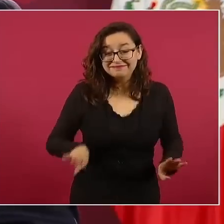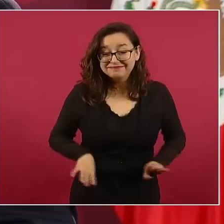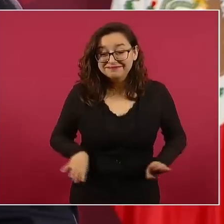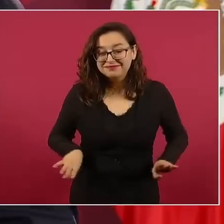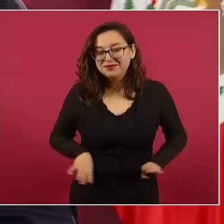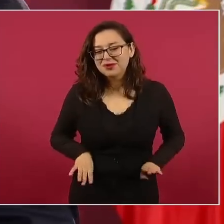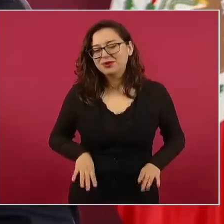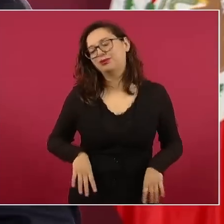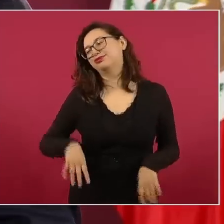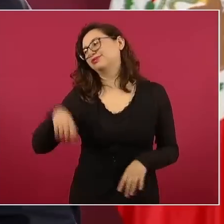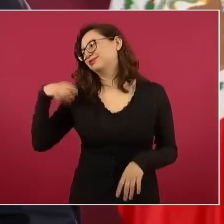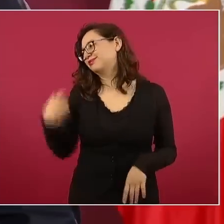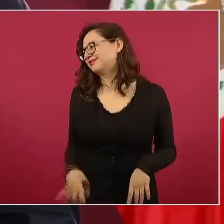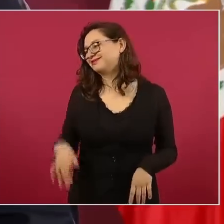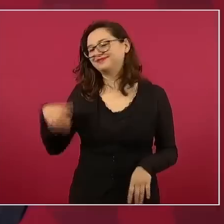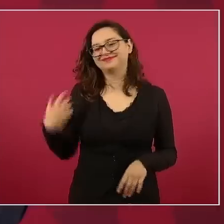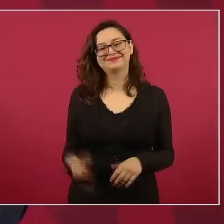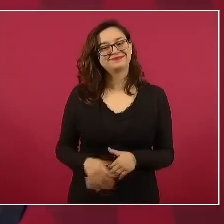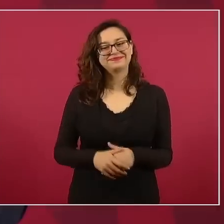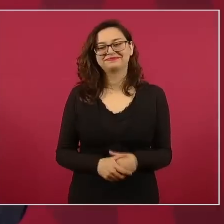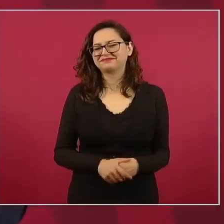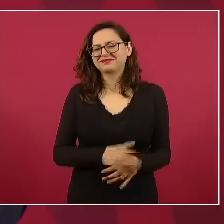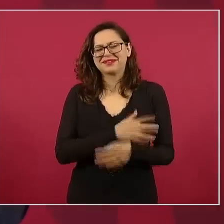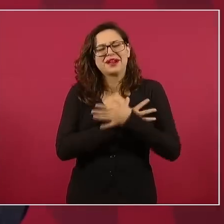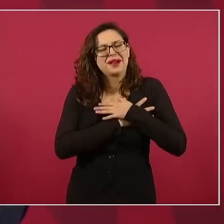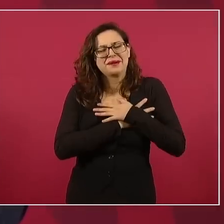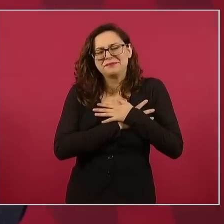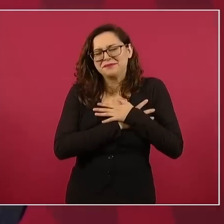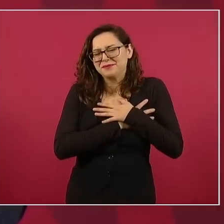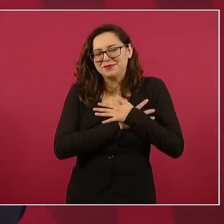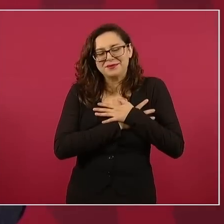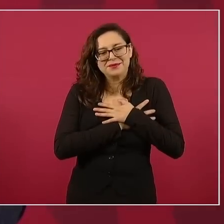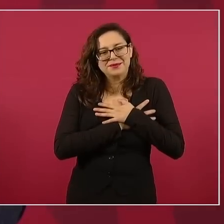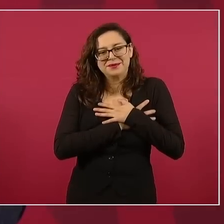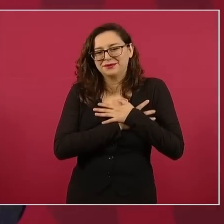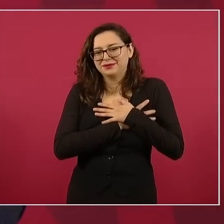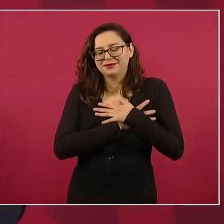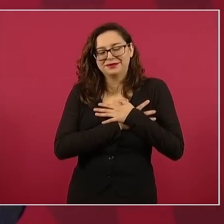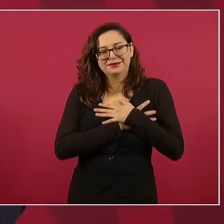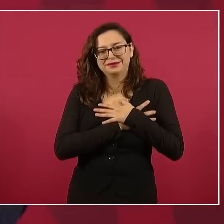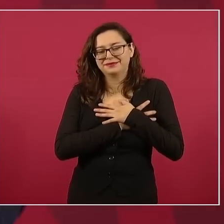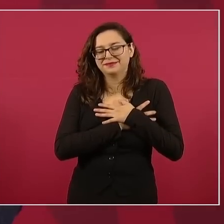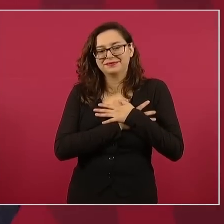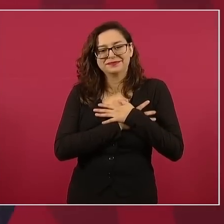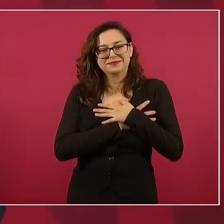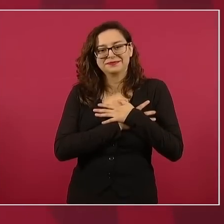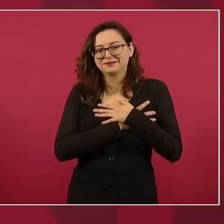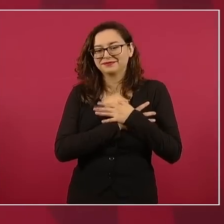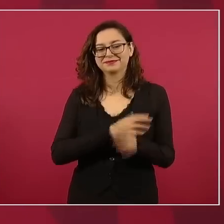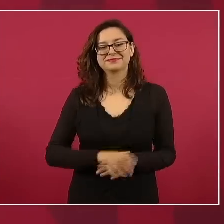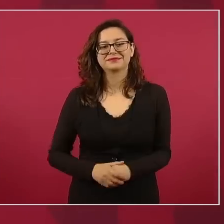Puro amor, puro amor, Estaban